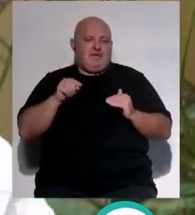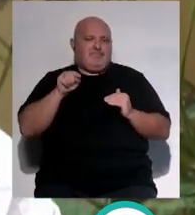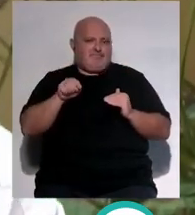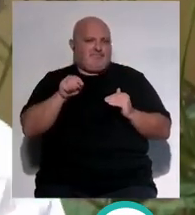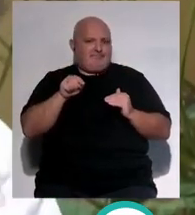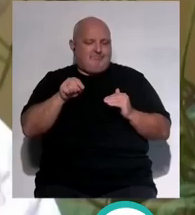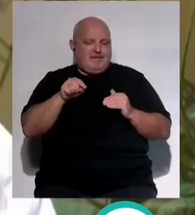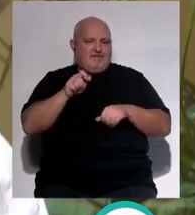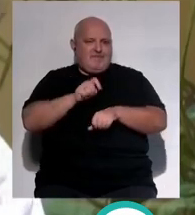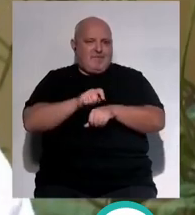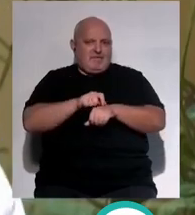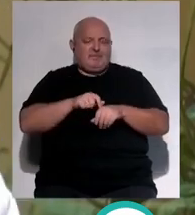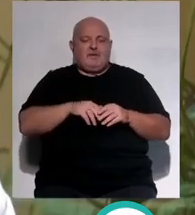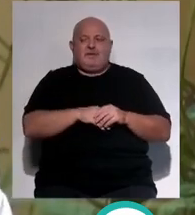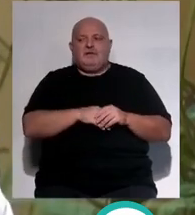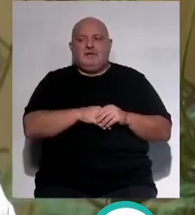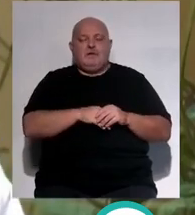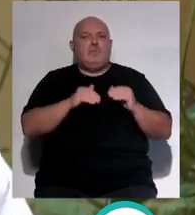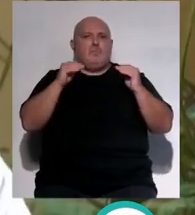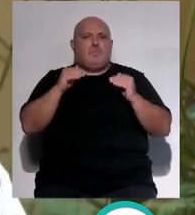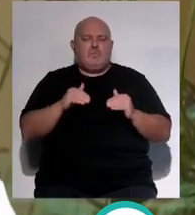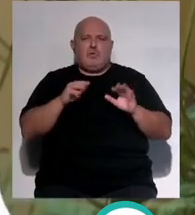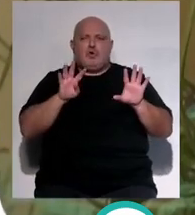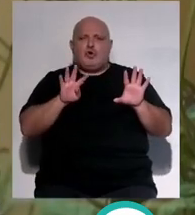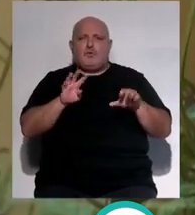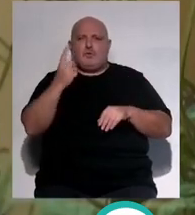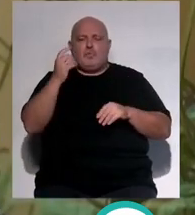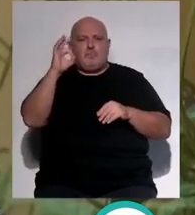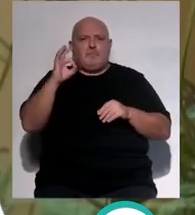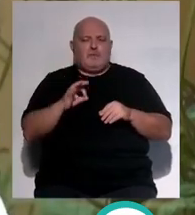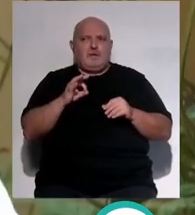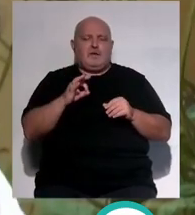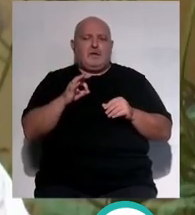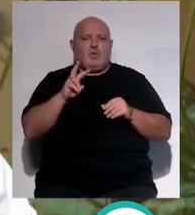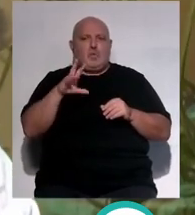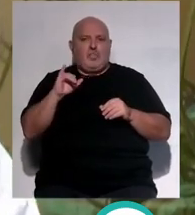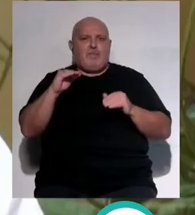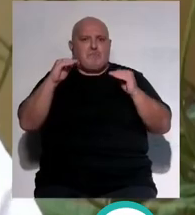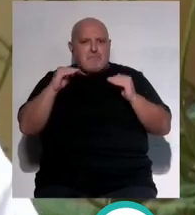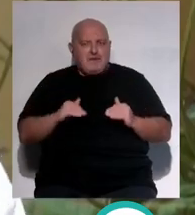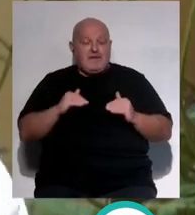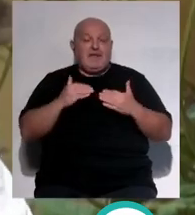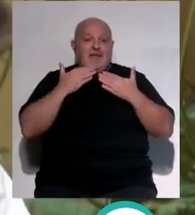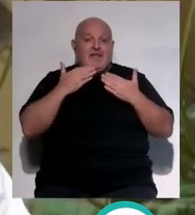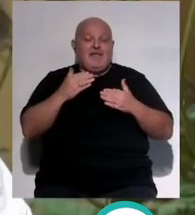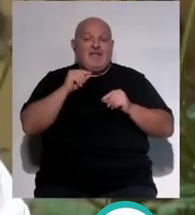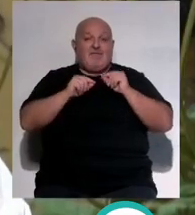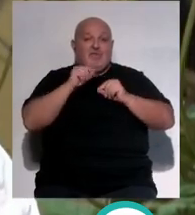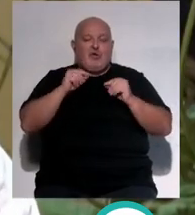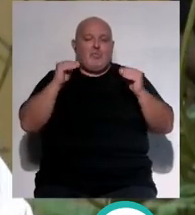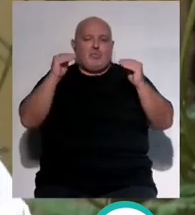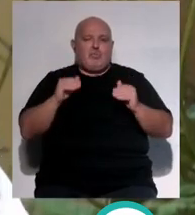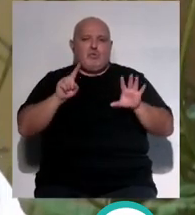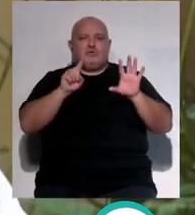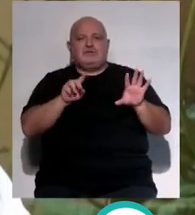esa enfermedad, y disminuyó en un 91% los ingresos en UCI, y la propia infección disminuyó en un